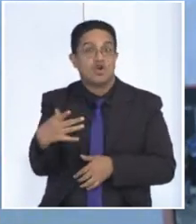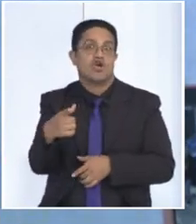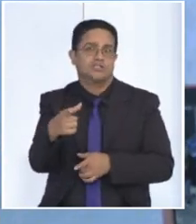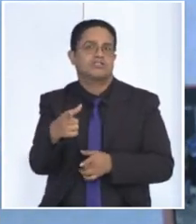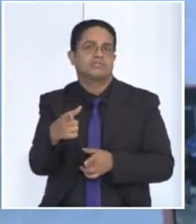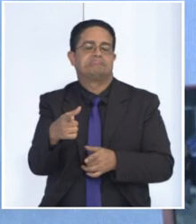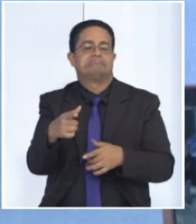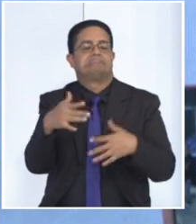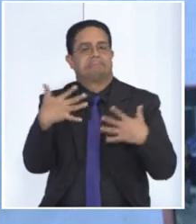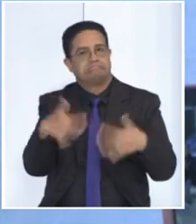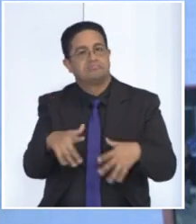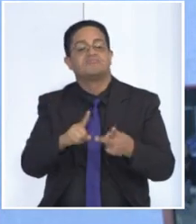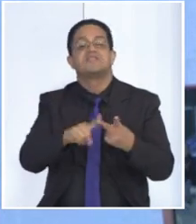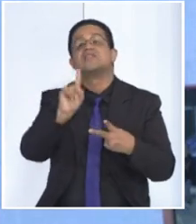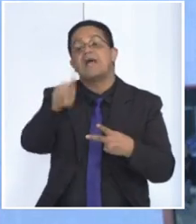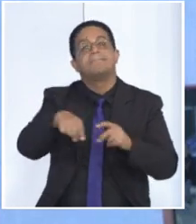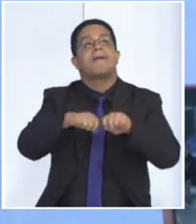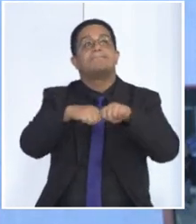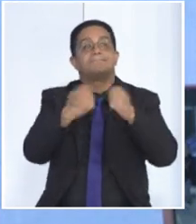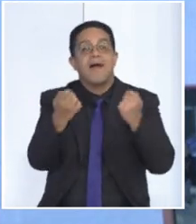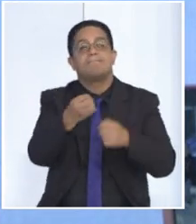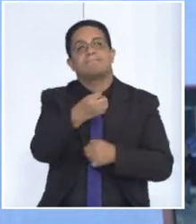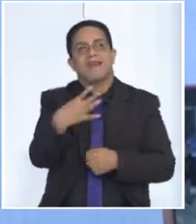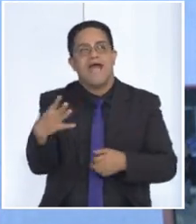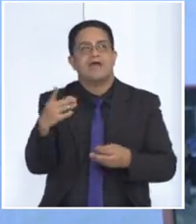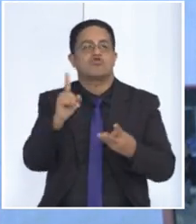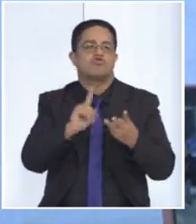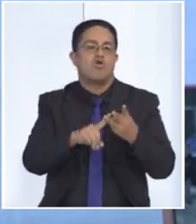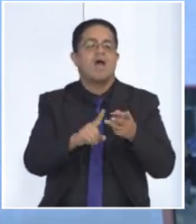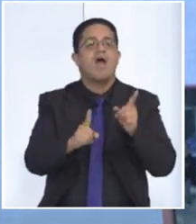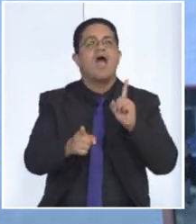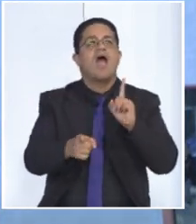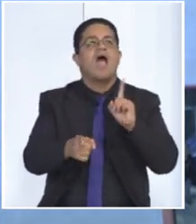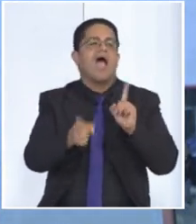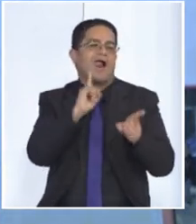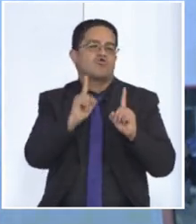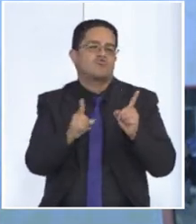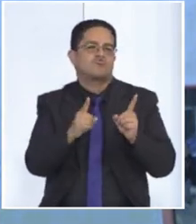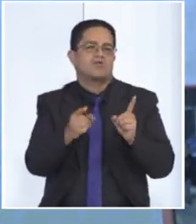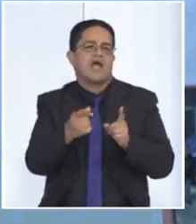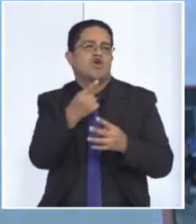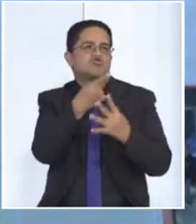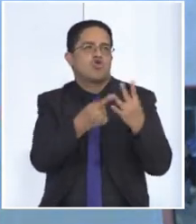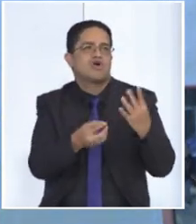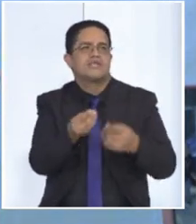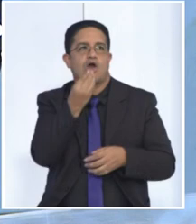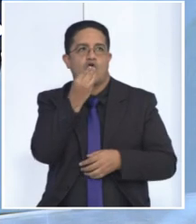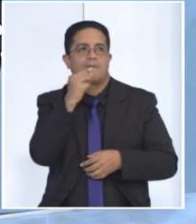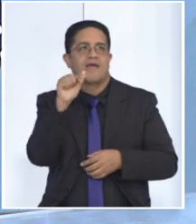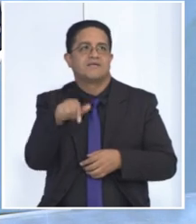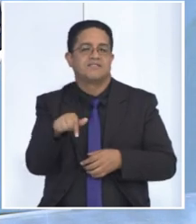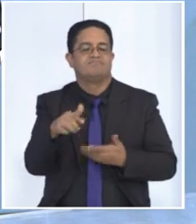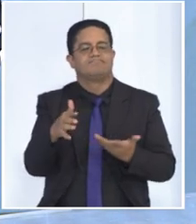muy alto, probablemente el pan blanco también, probablemente inclusive algunas verduras de uso en Venezuela, pero uno debe